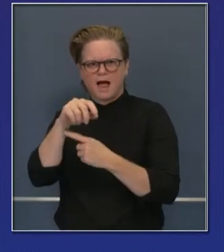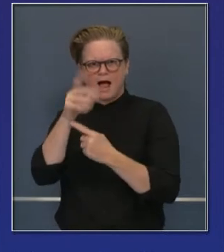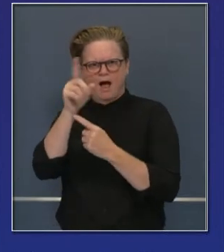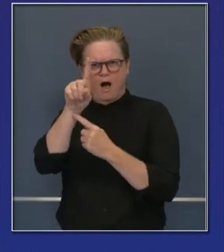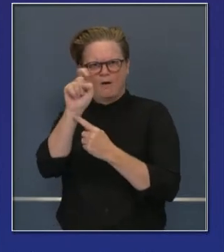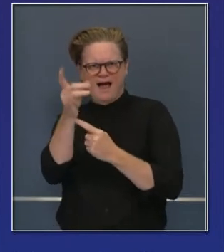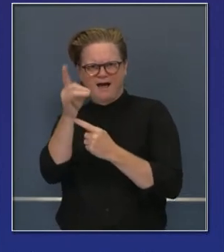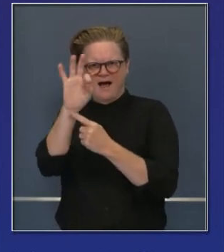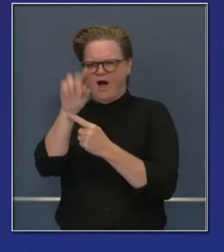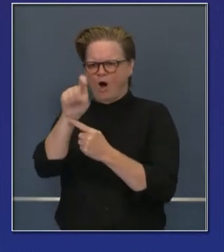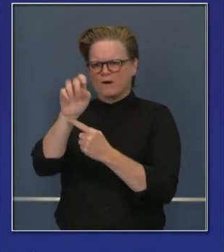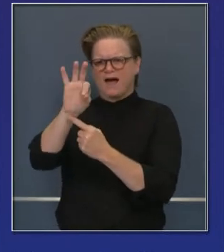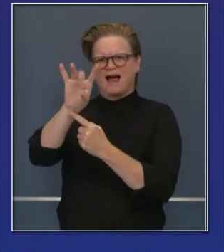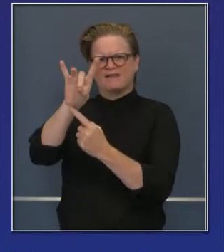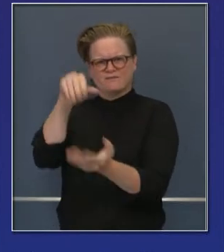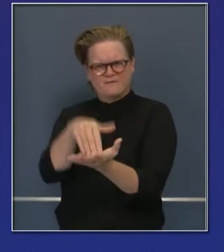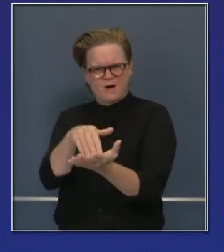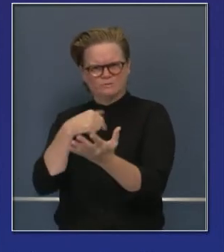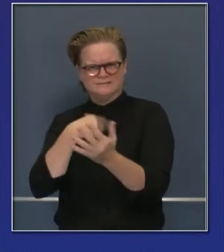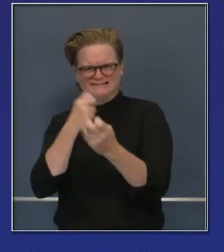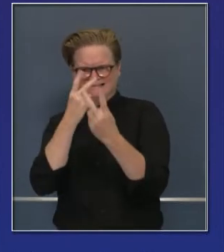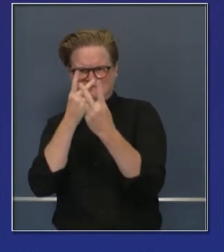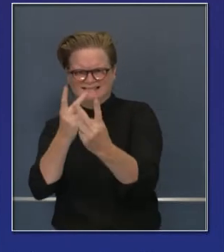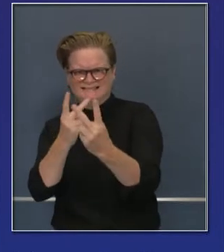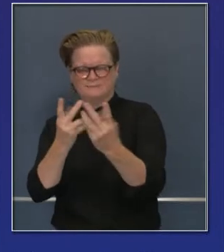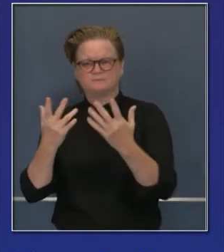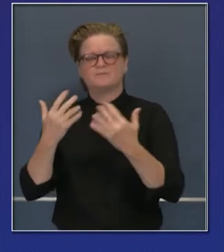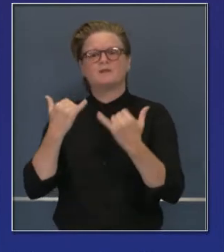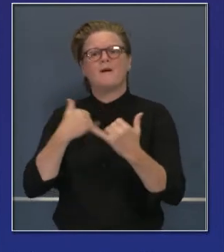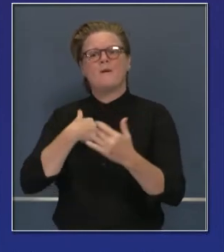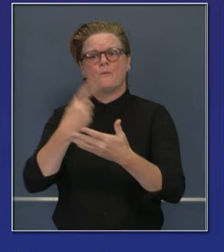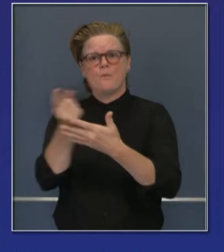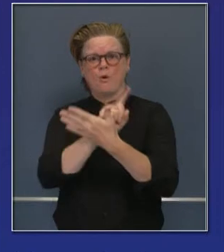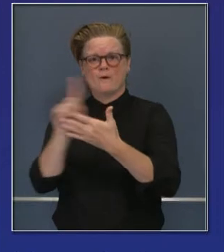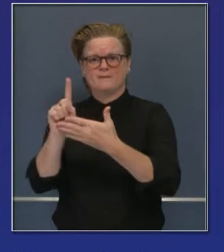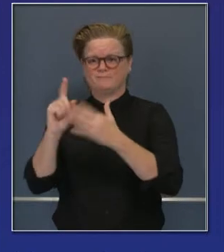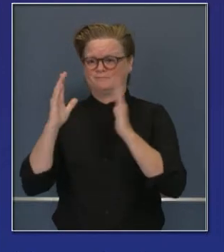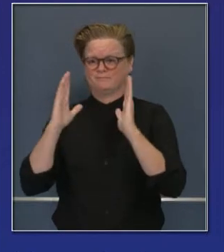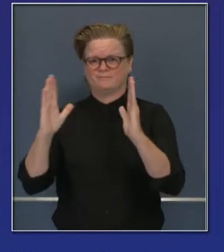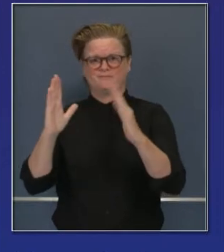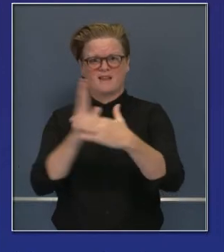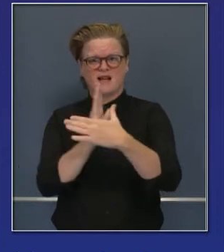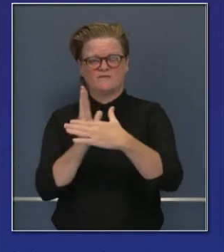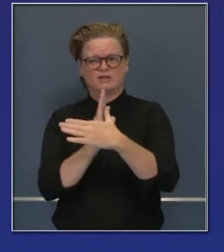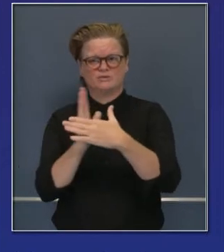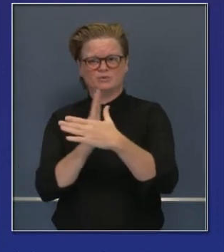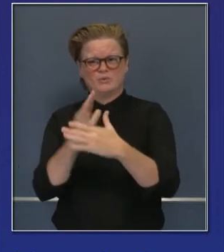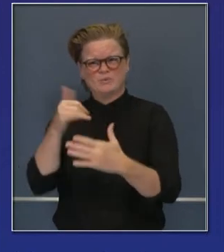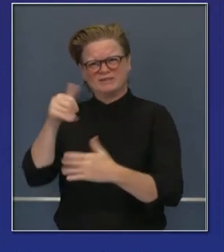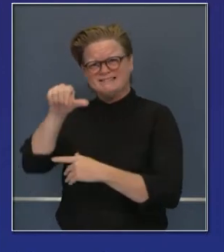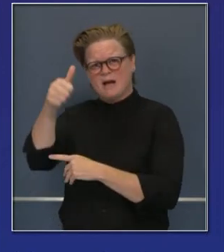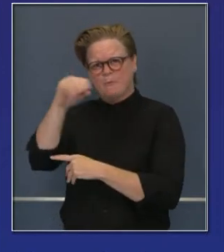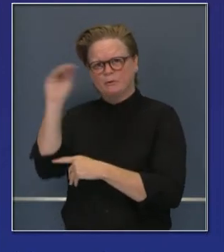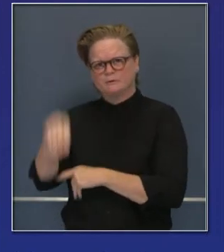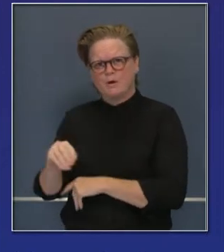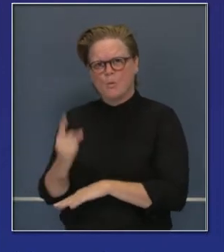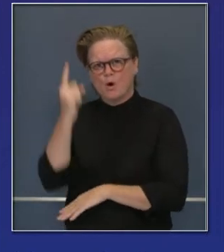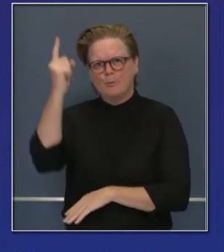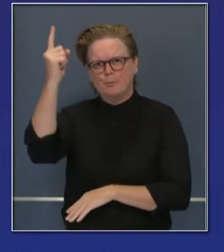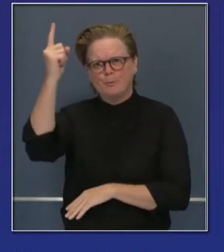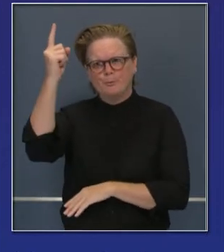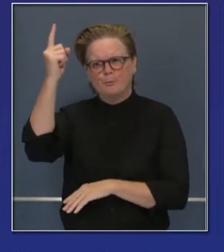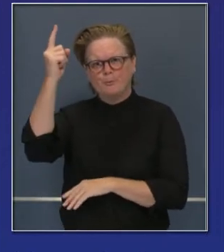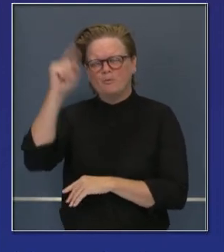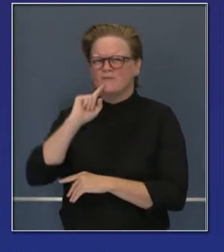Pueden ver aquí el promedio de índice de positividad de siete días en Estados Unidos se acerca al 10 por ciento,